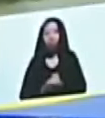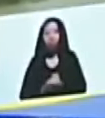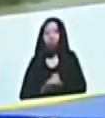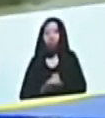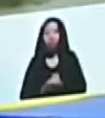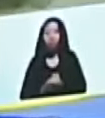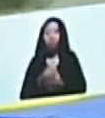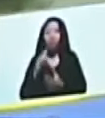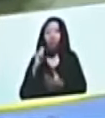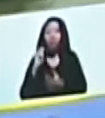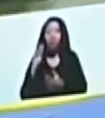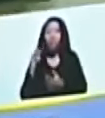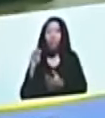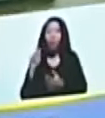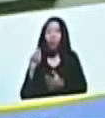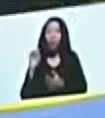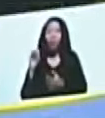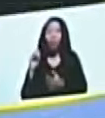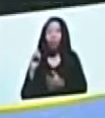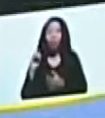Timoteo Zambrano se había nacido,